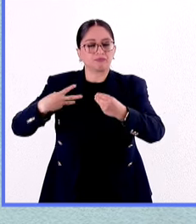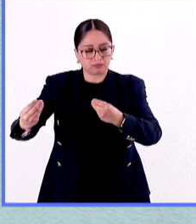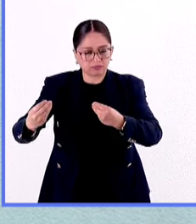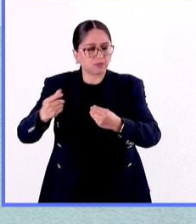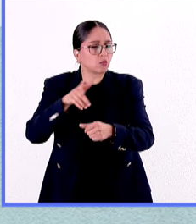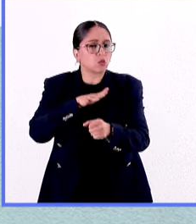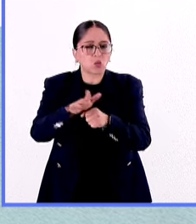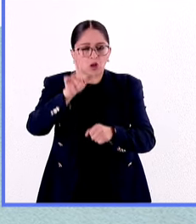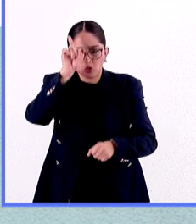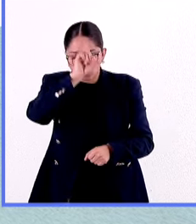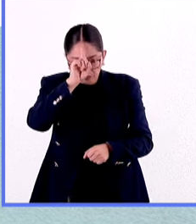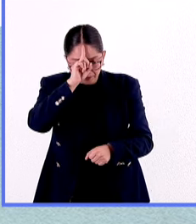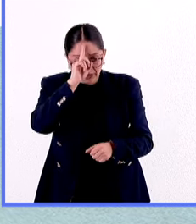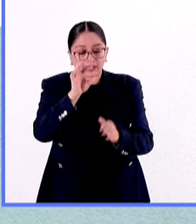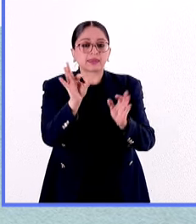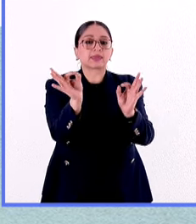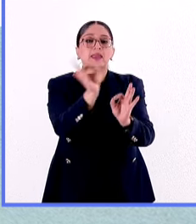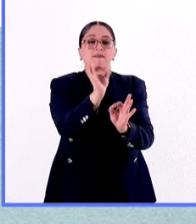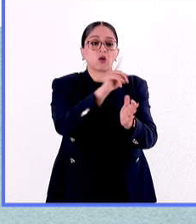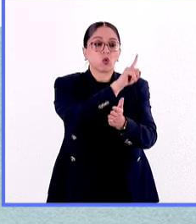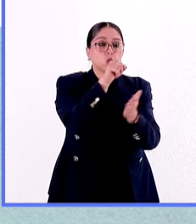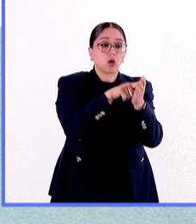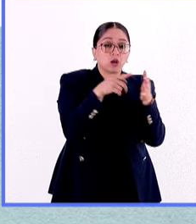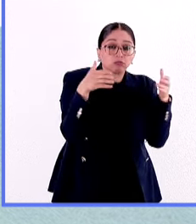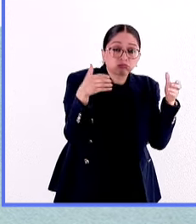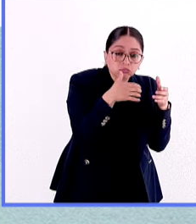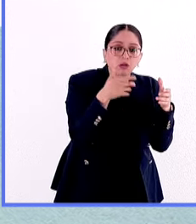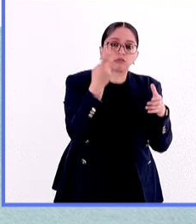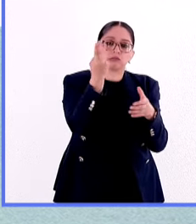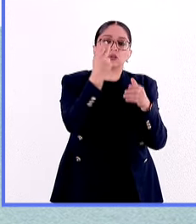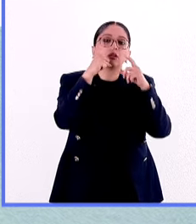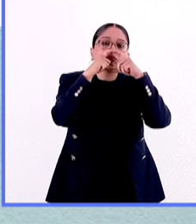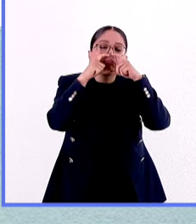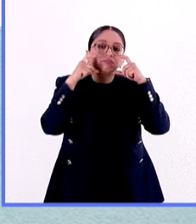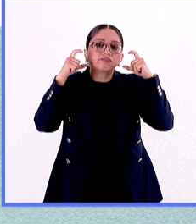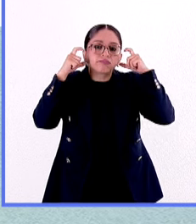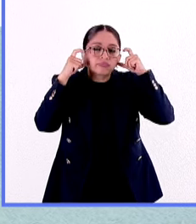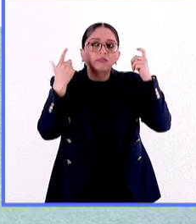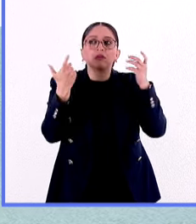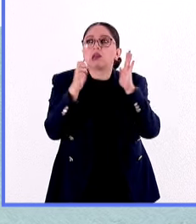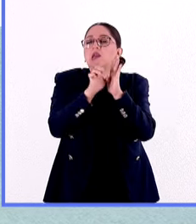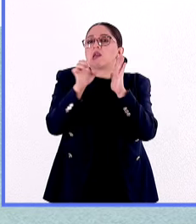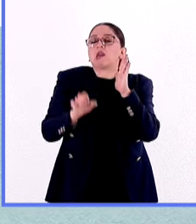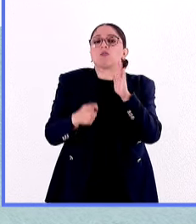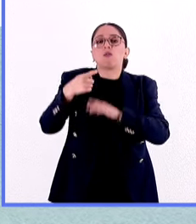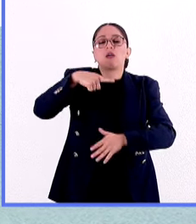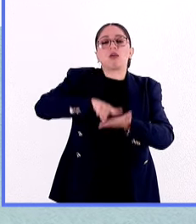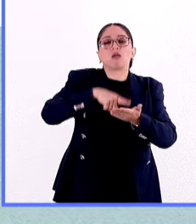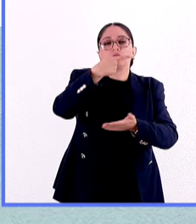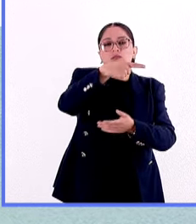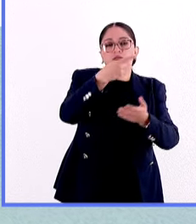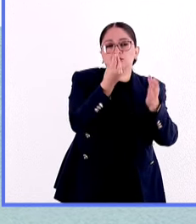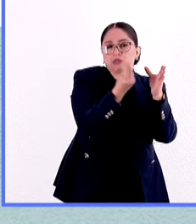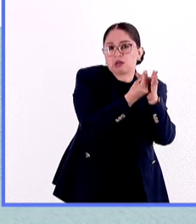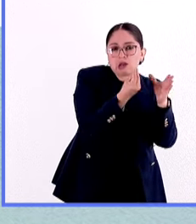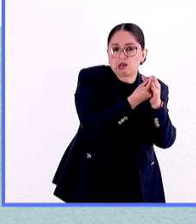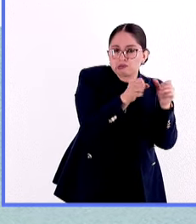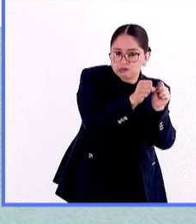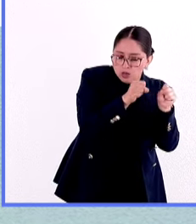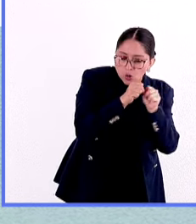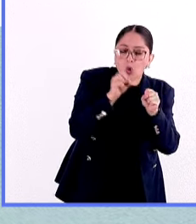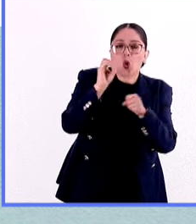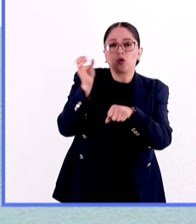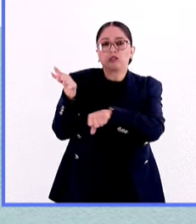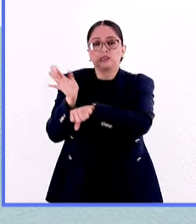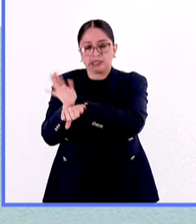en lugares cerrados debemos usar la mascarilla, como por ejemplo, en salones de clase y cines. Hay que